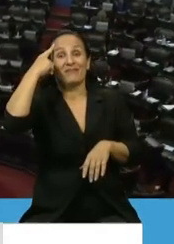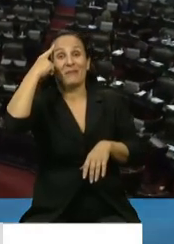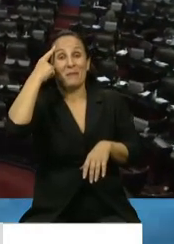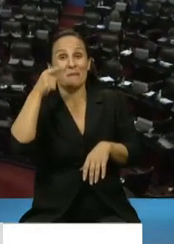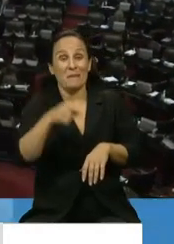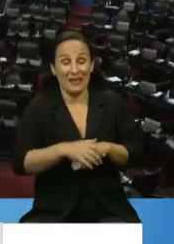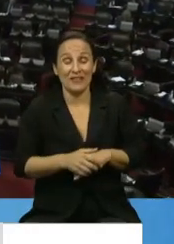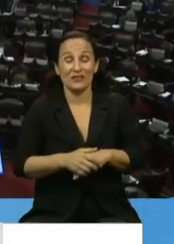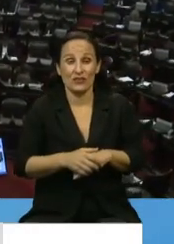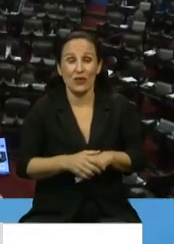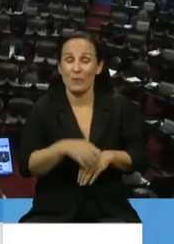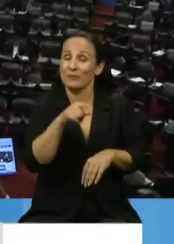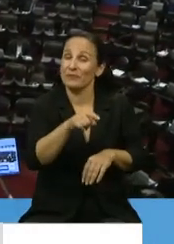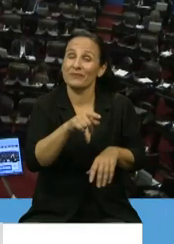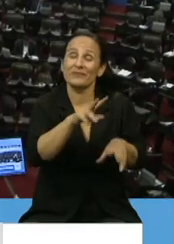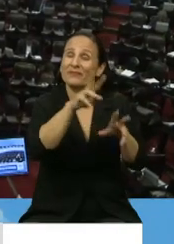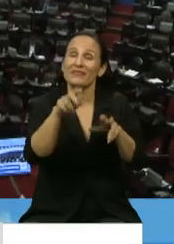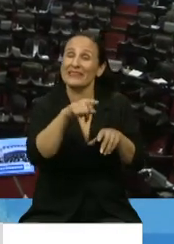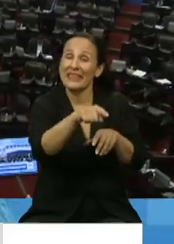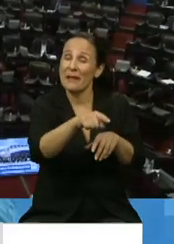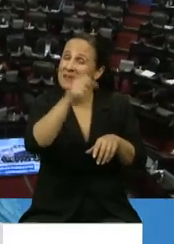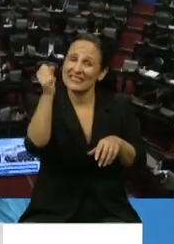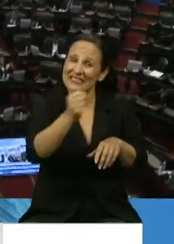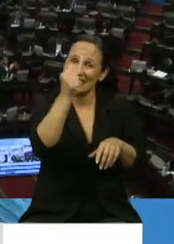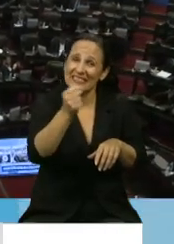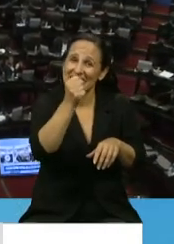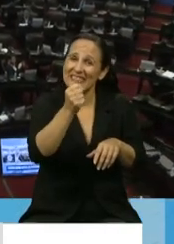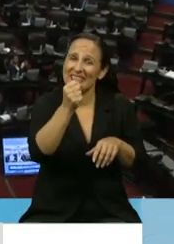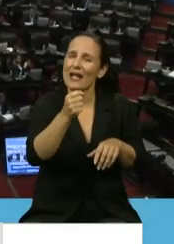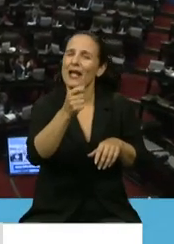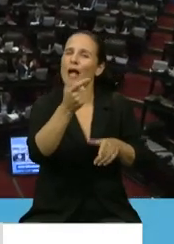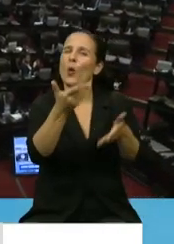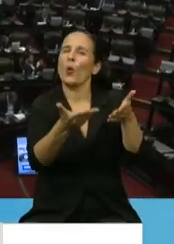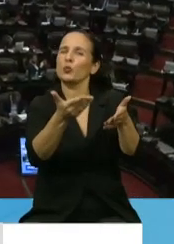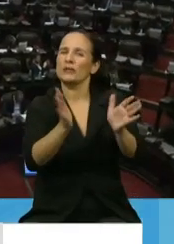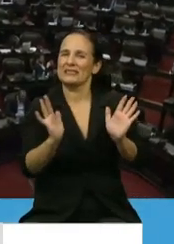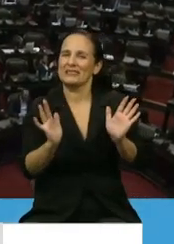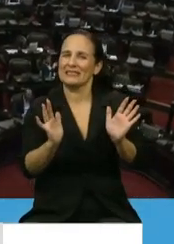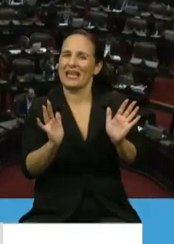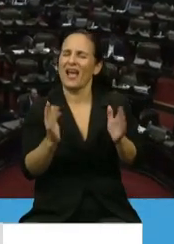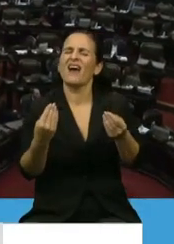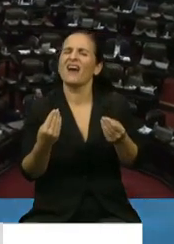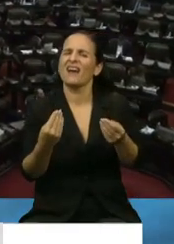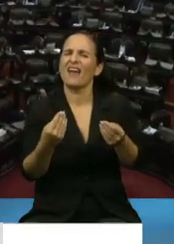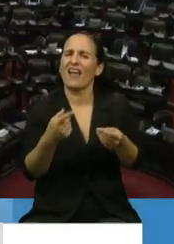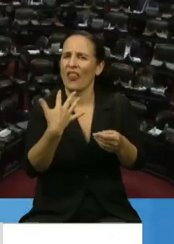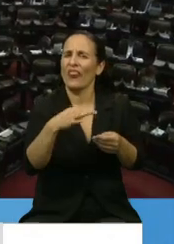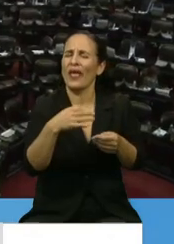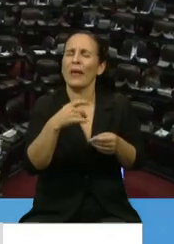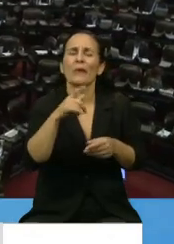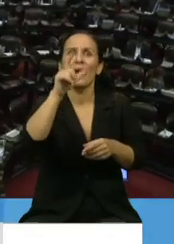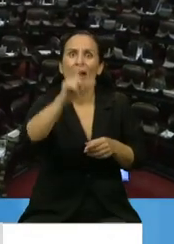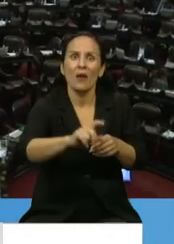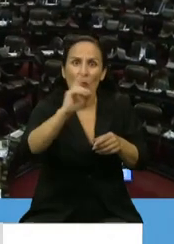una cuestión de estricta justicia el hecho de poner una pensión hacia los familiares de aquellos que